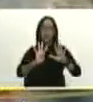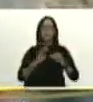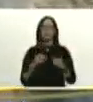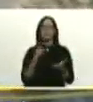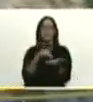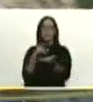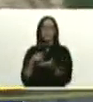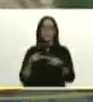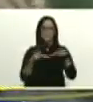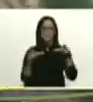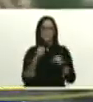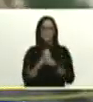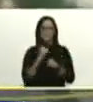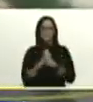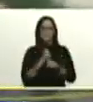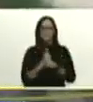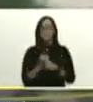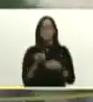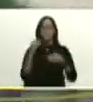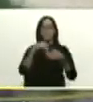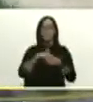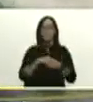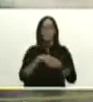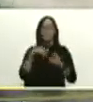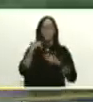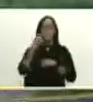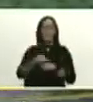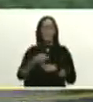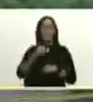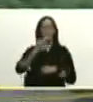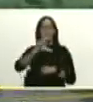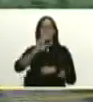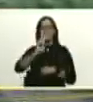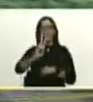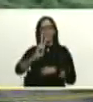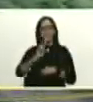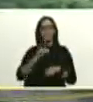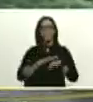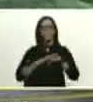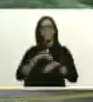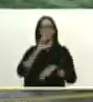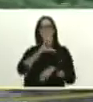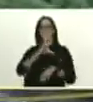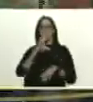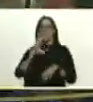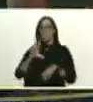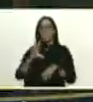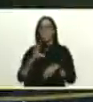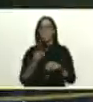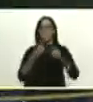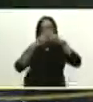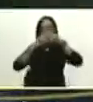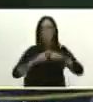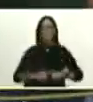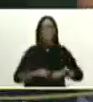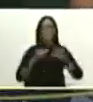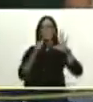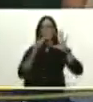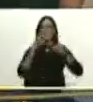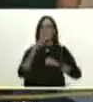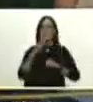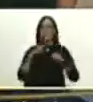se van a incorporar el día de mañana 32, para, 33 para 62 frentes abiertos.